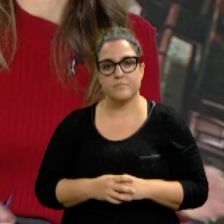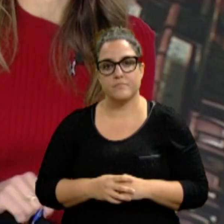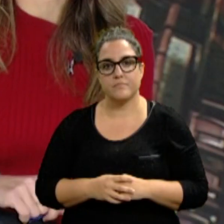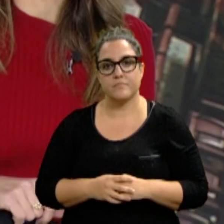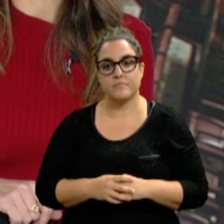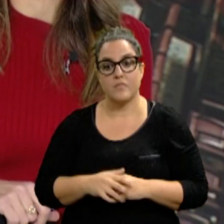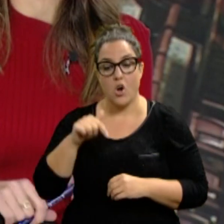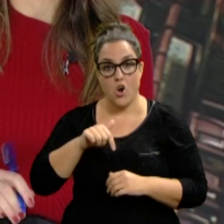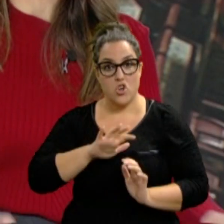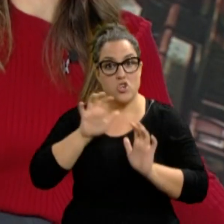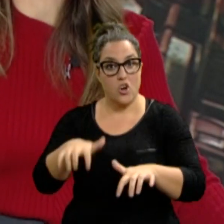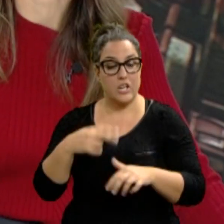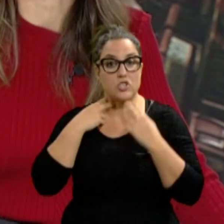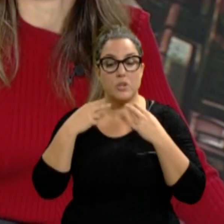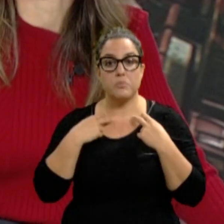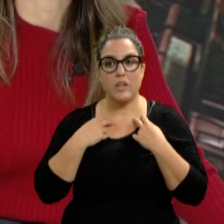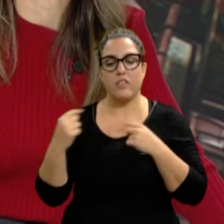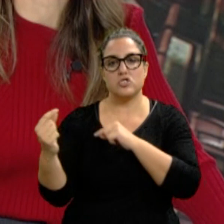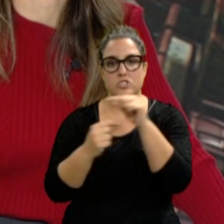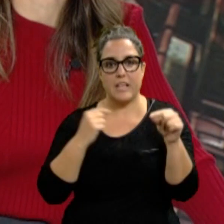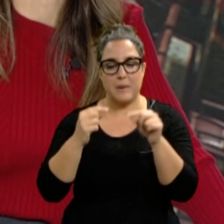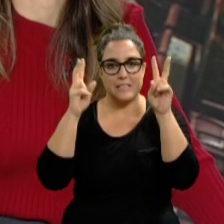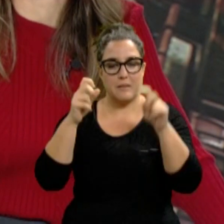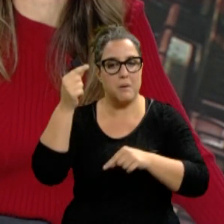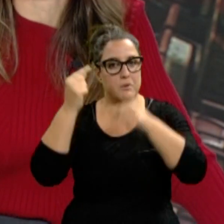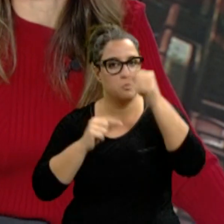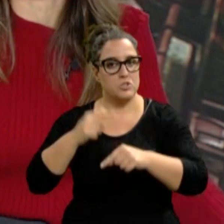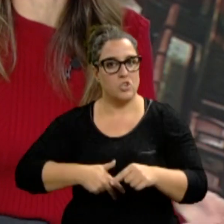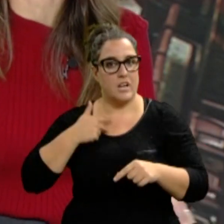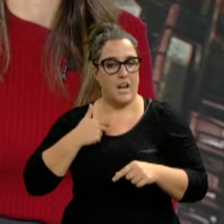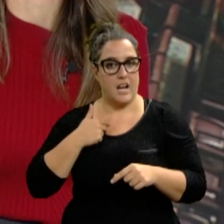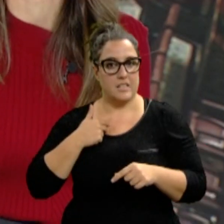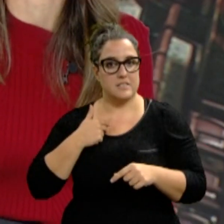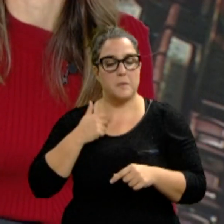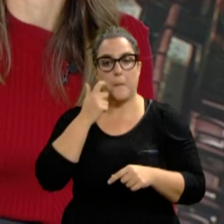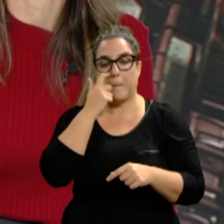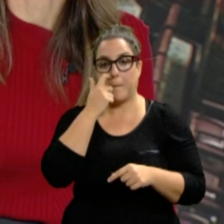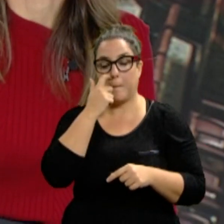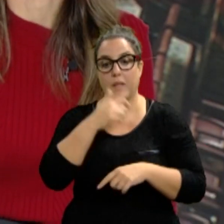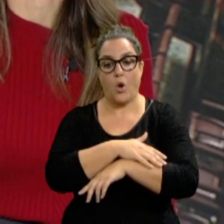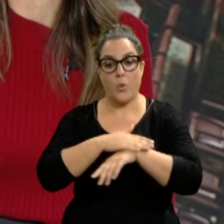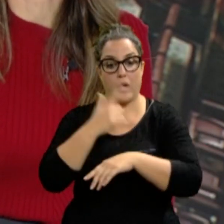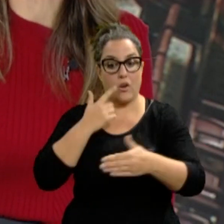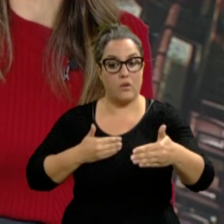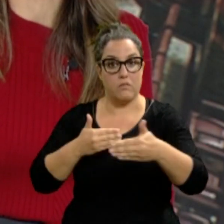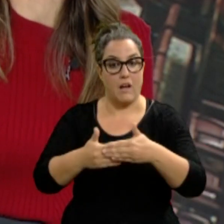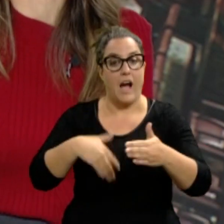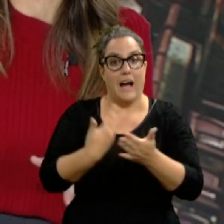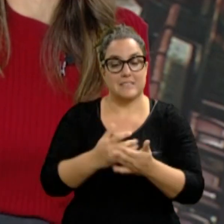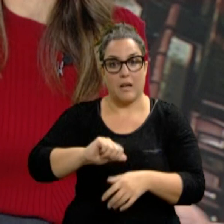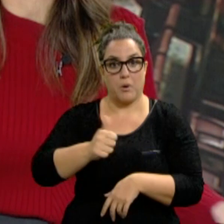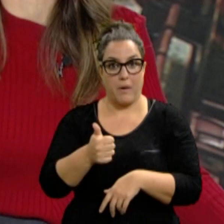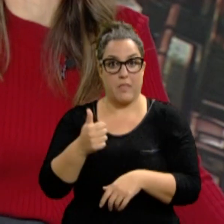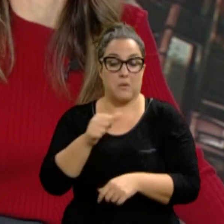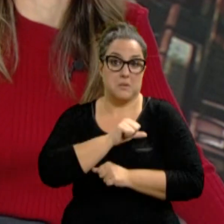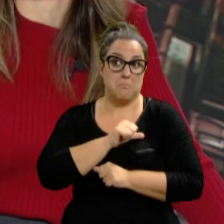Y hoy en el Congreso de los Diputados, debate de los presupuestos generales del Estado. El gobierno agota los pasos para la aprobación de las cuentas que se espera